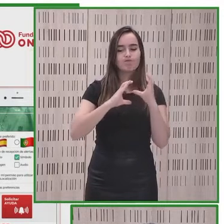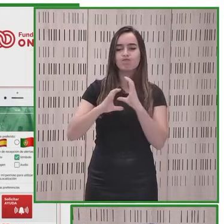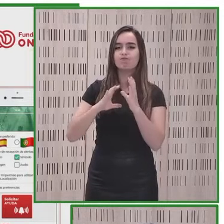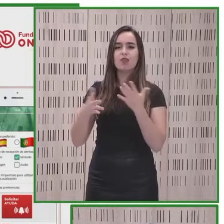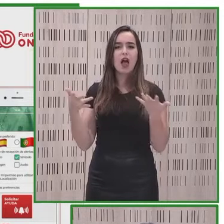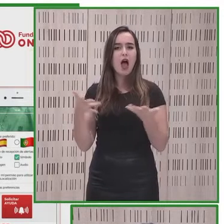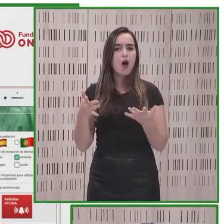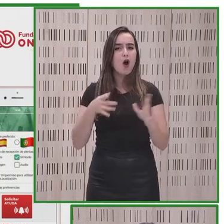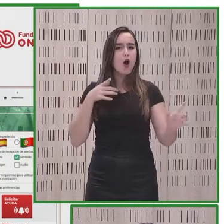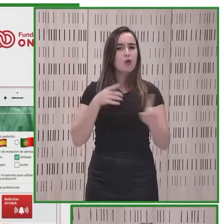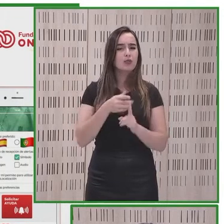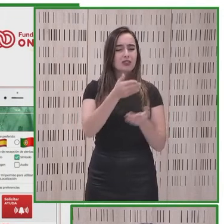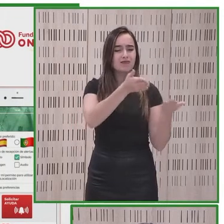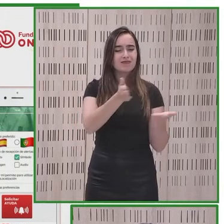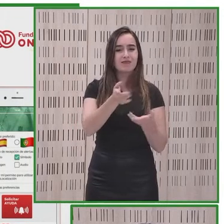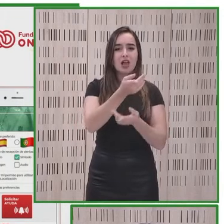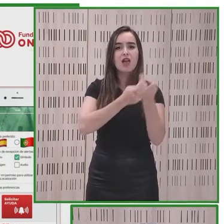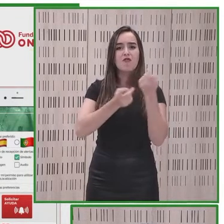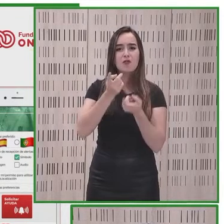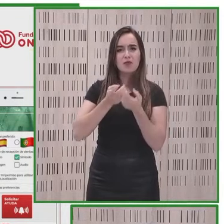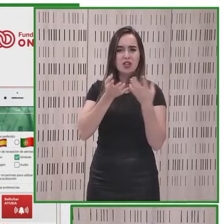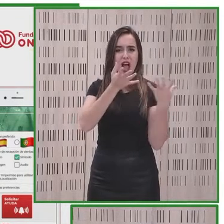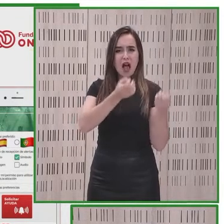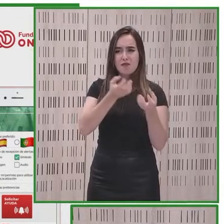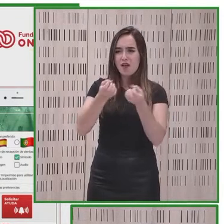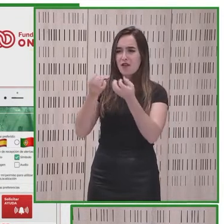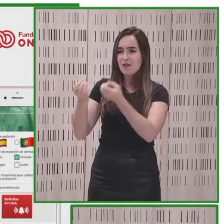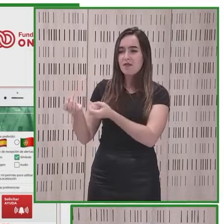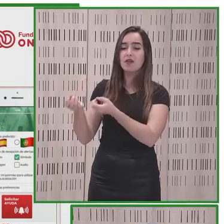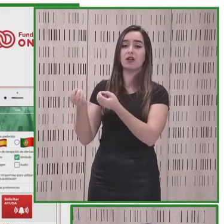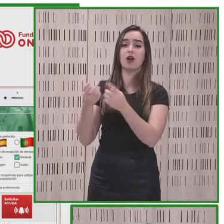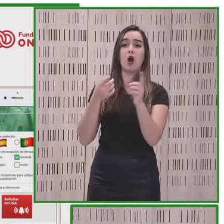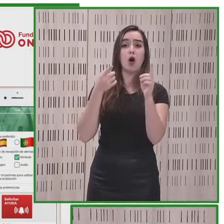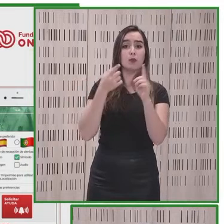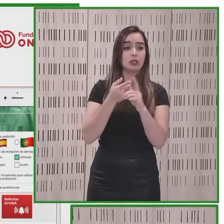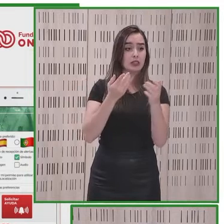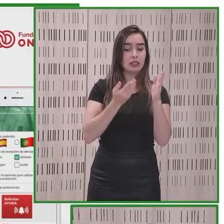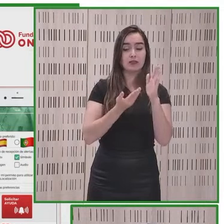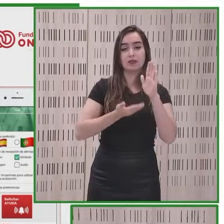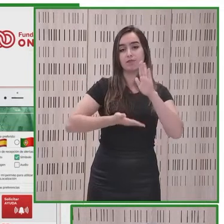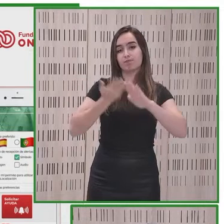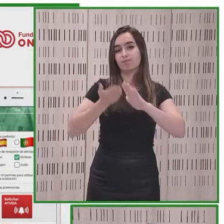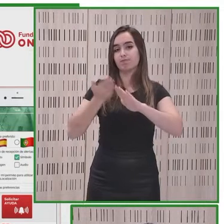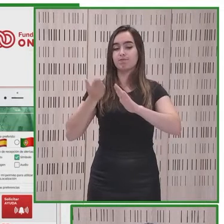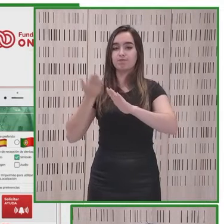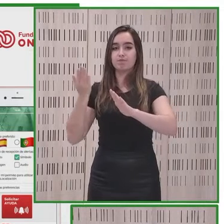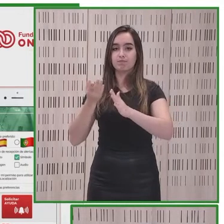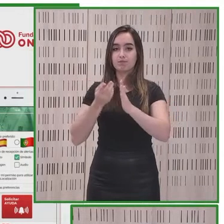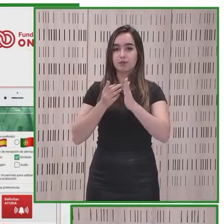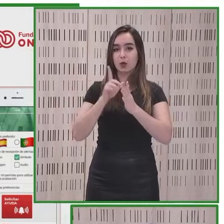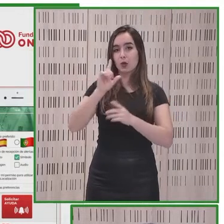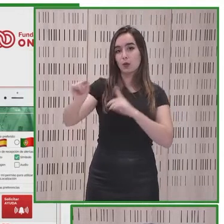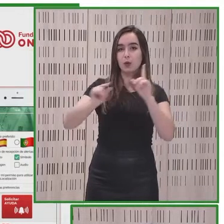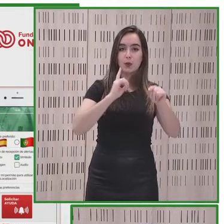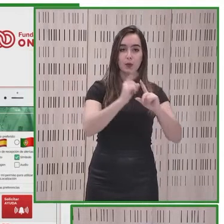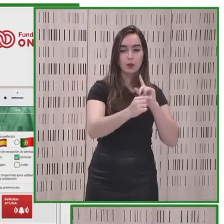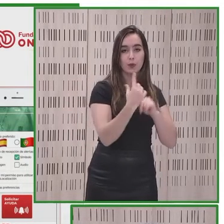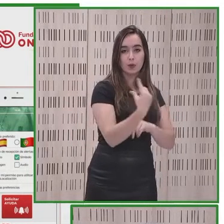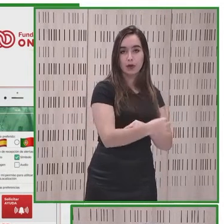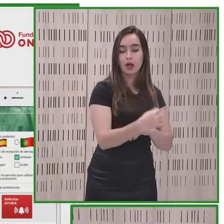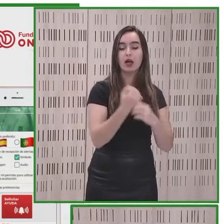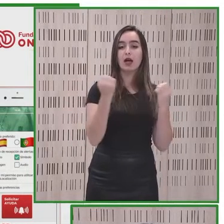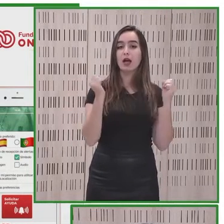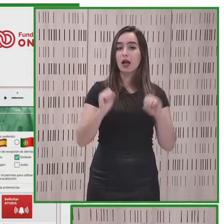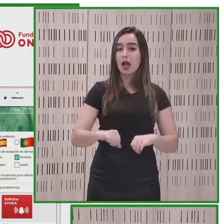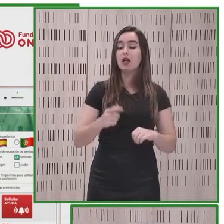que tenga toda la información a la hora de realizar una evacuación y hemos desarrollado una aplicación para poder